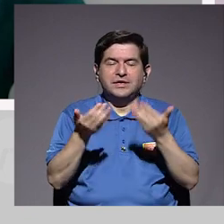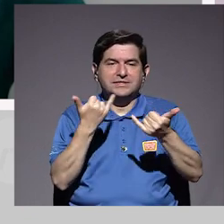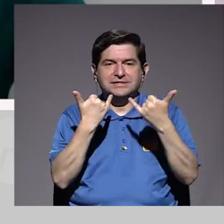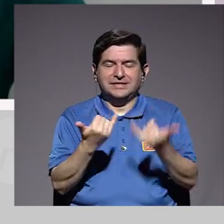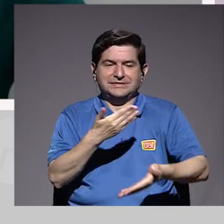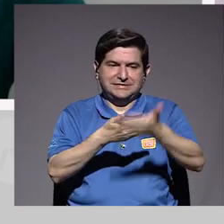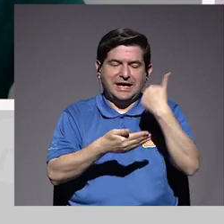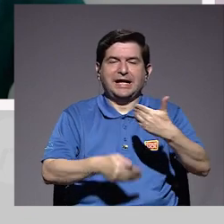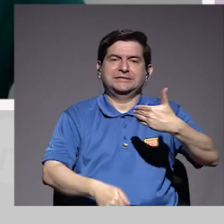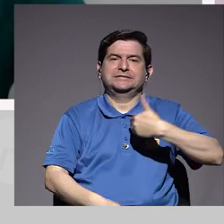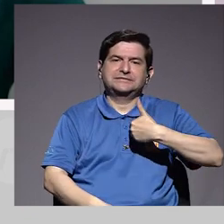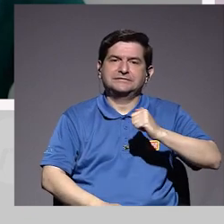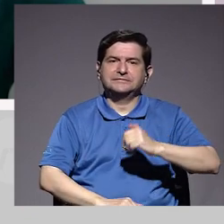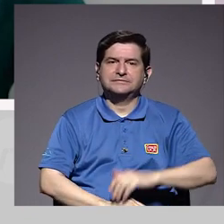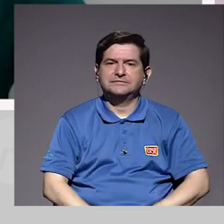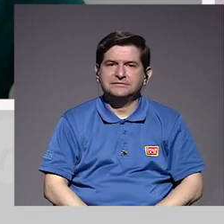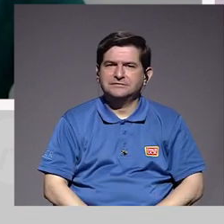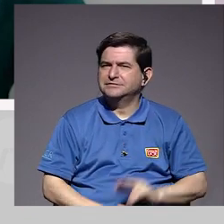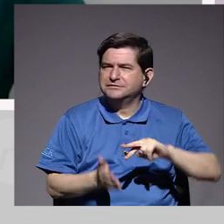la venían teniendo.